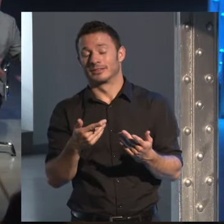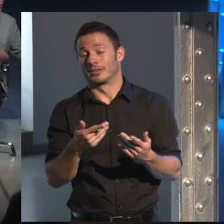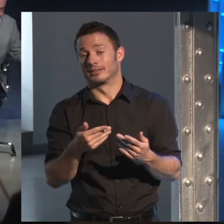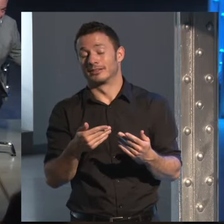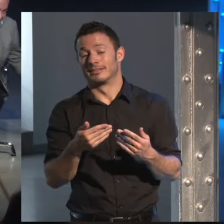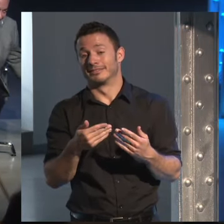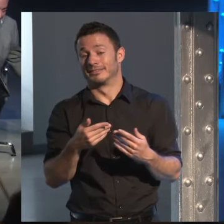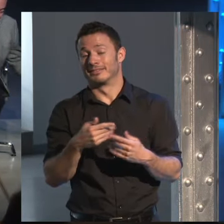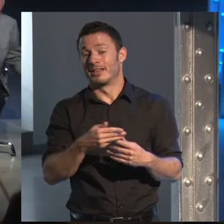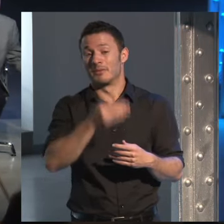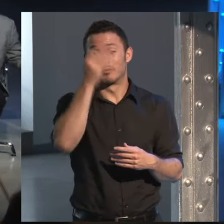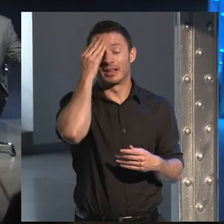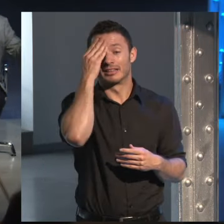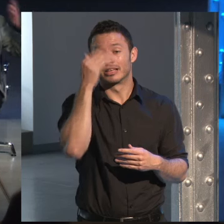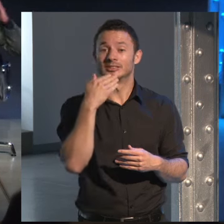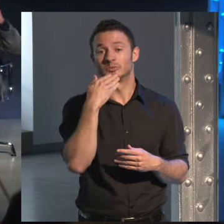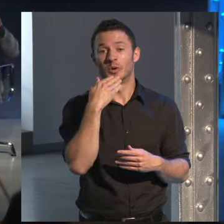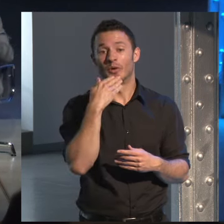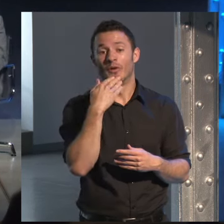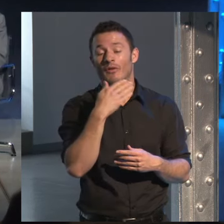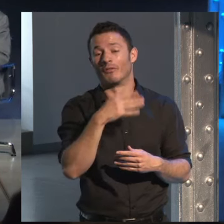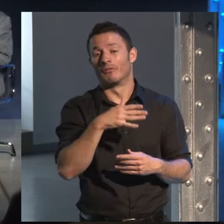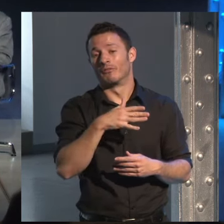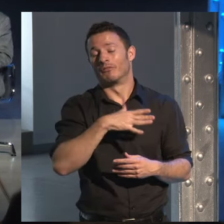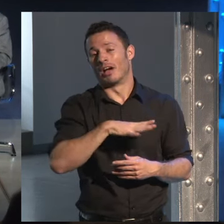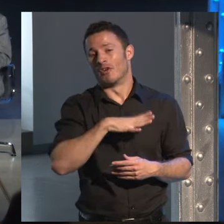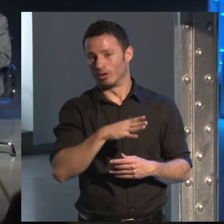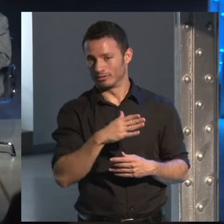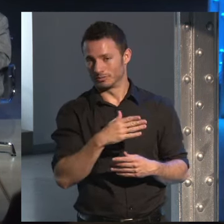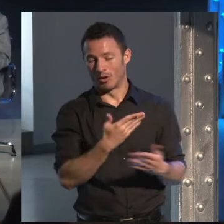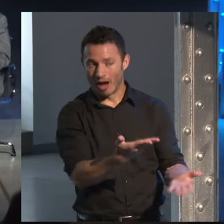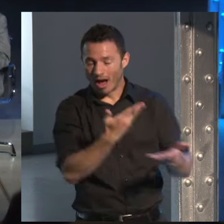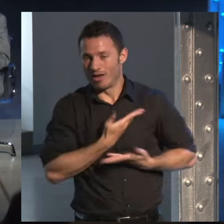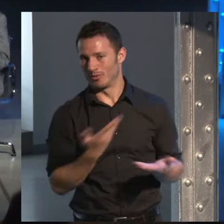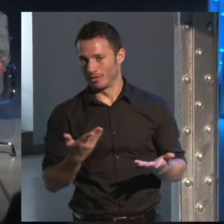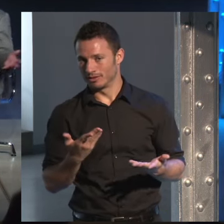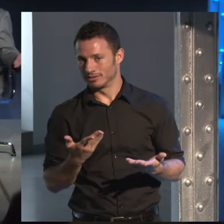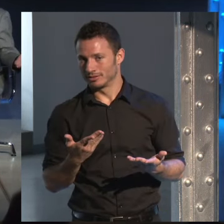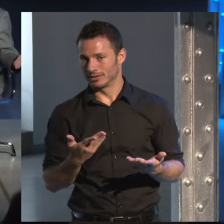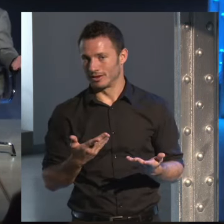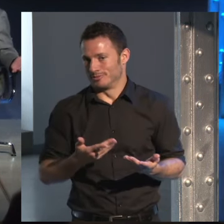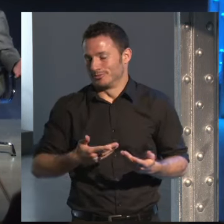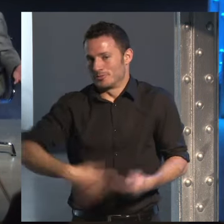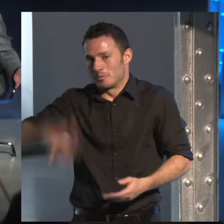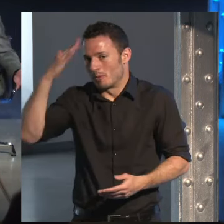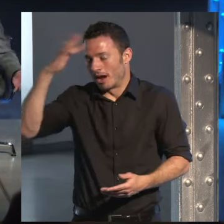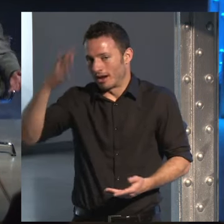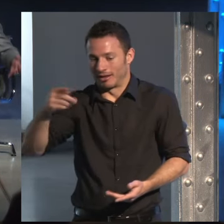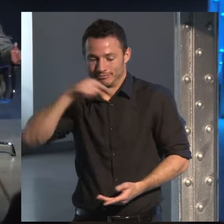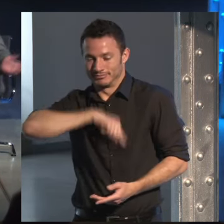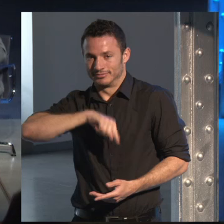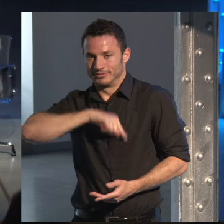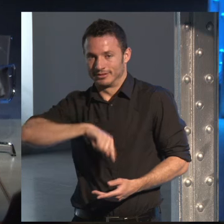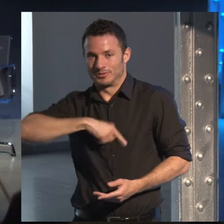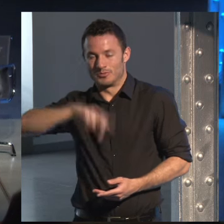pirateen para que los lectores cubanos puedan leer los libros imagínate tú qué dilema ético más jodido ese y tú dices bueno